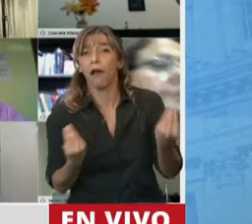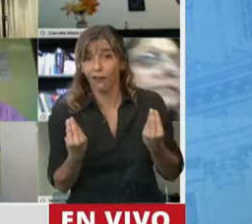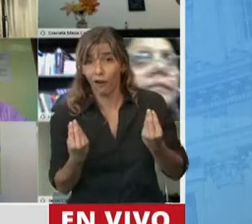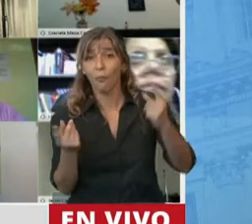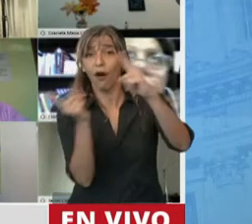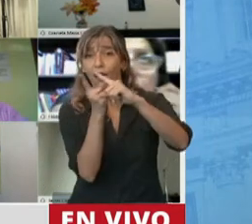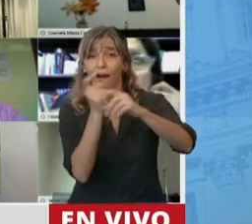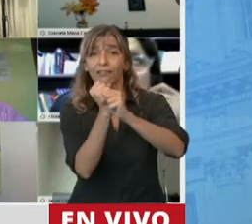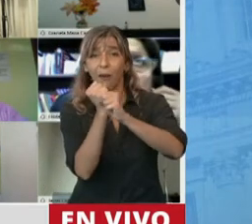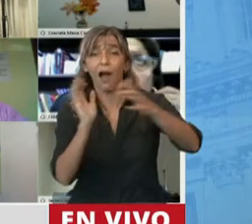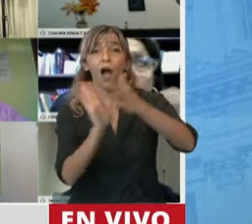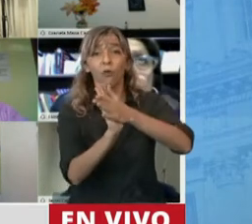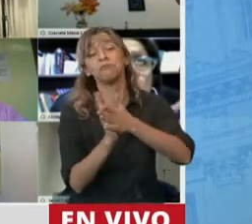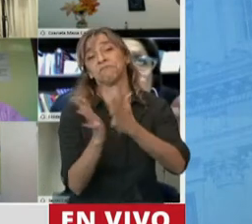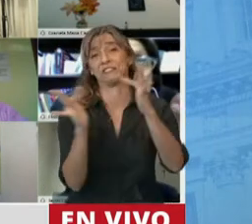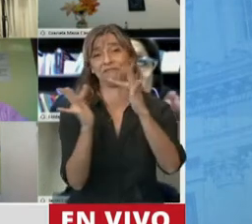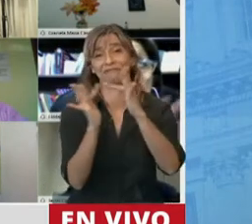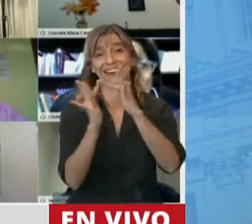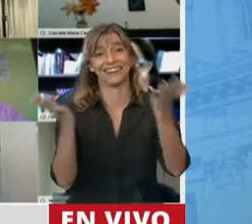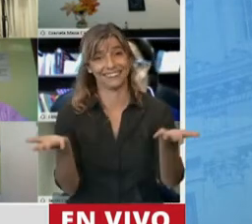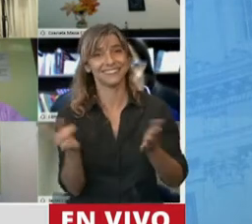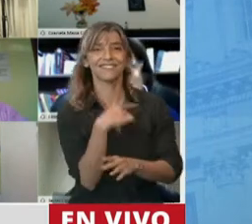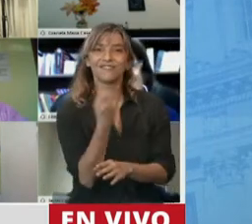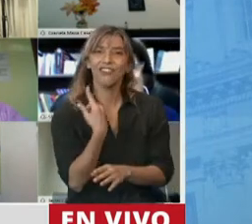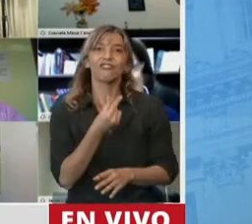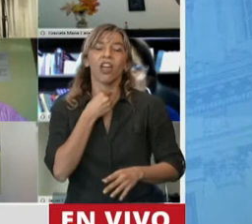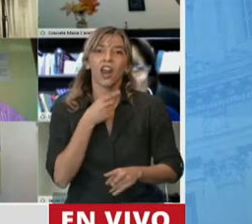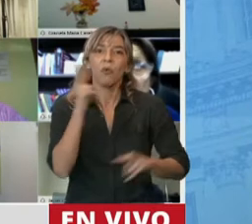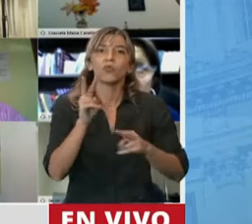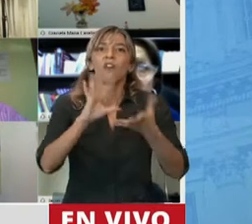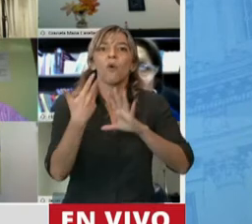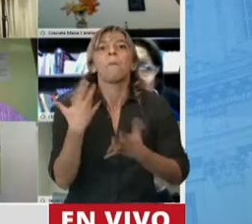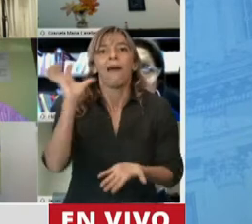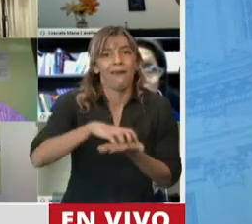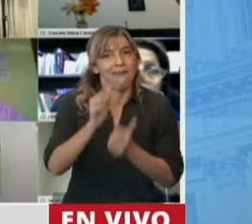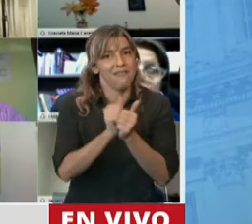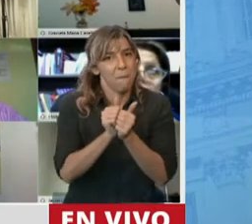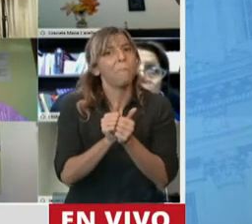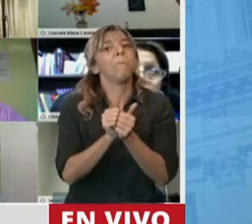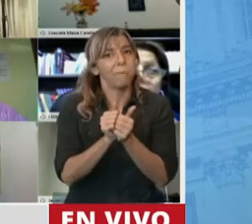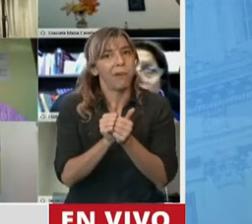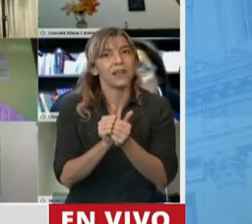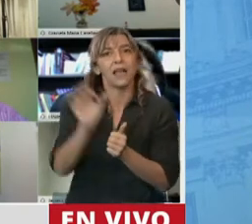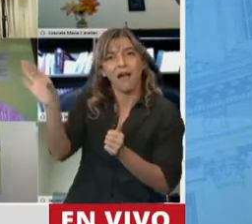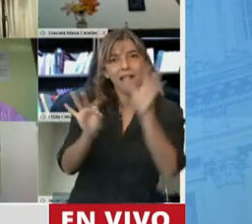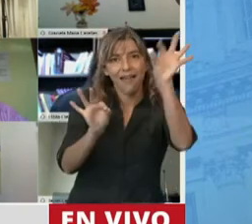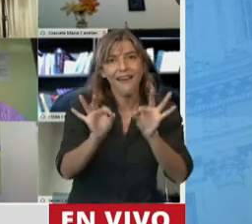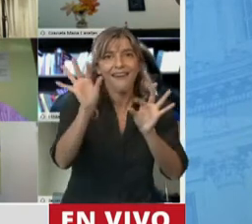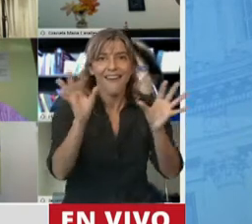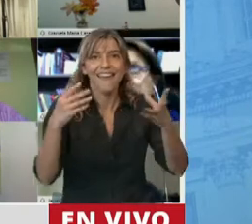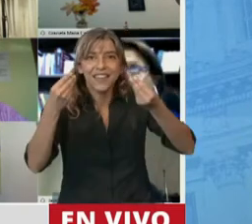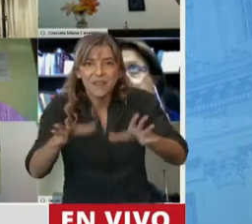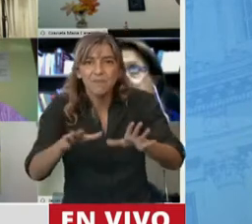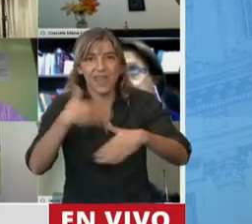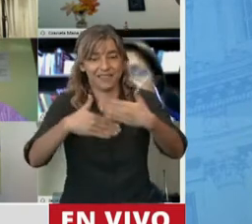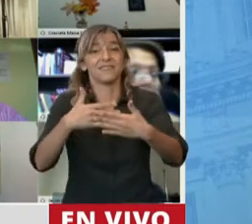generamos incentivos para que las empresas se instalen acá, si no ayudamos con políticas de inversión o no